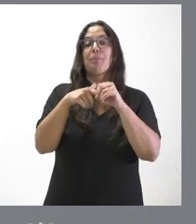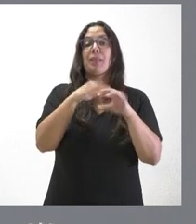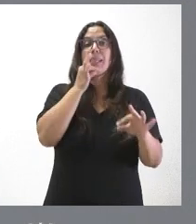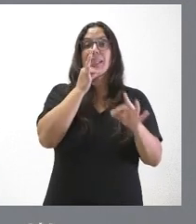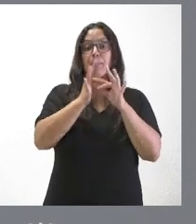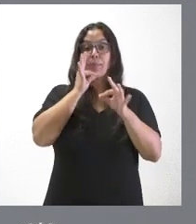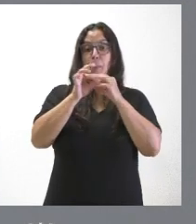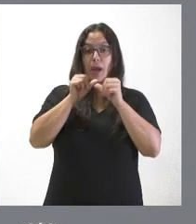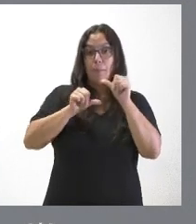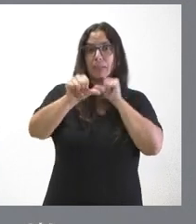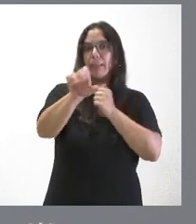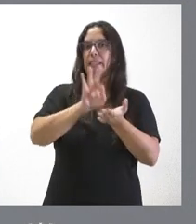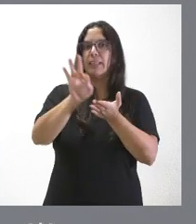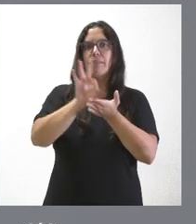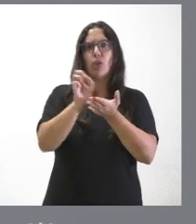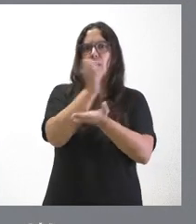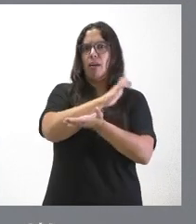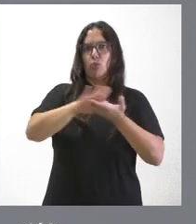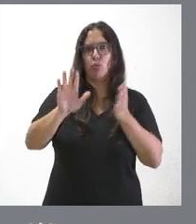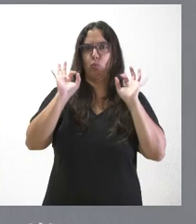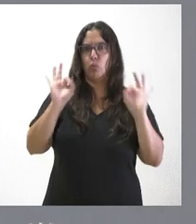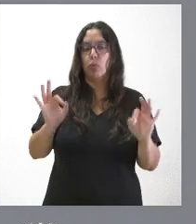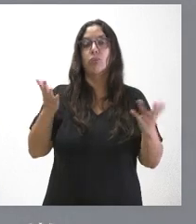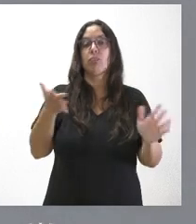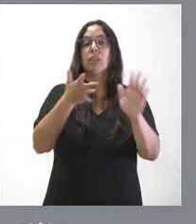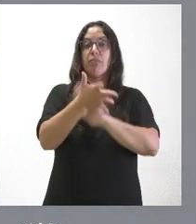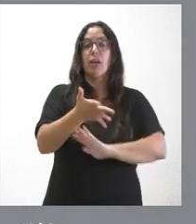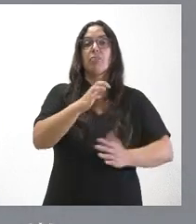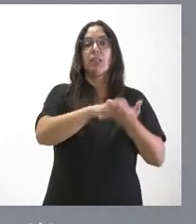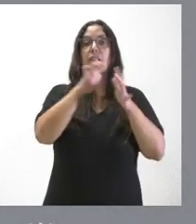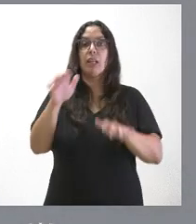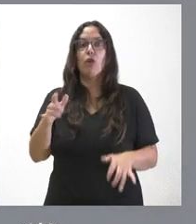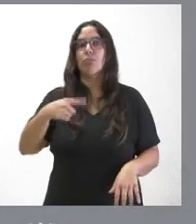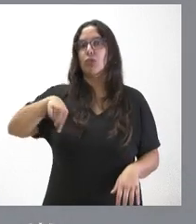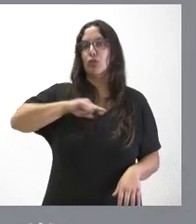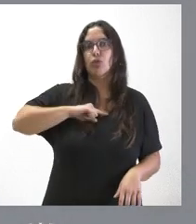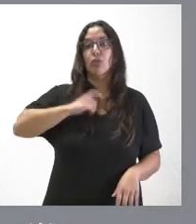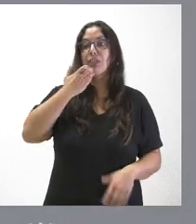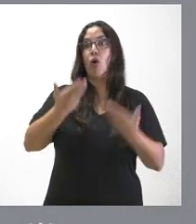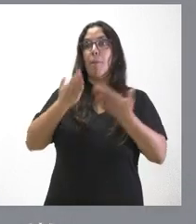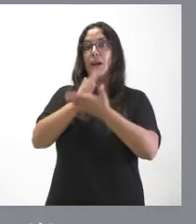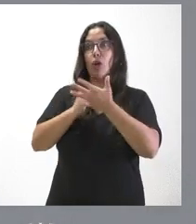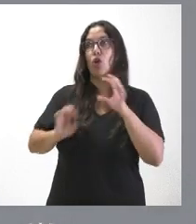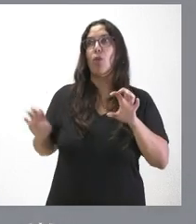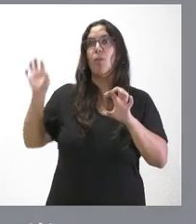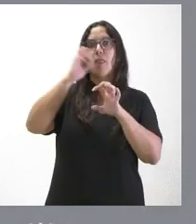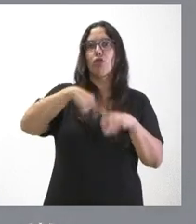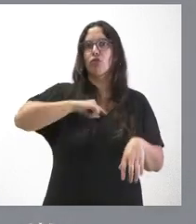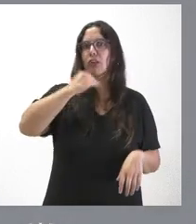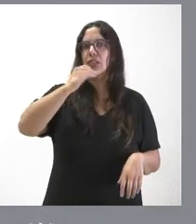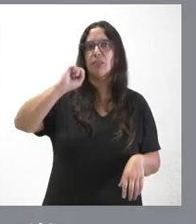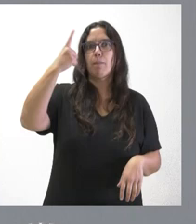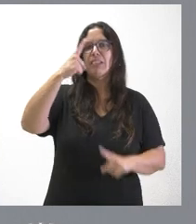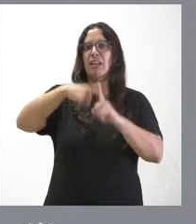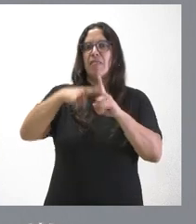este servicio es gratuito. Por tanto, estamos hablando de que Castilla y León se sitúa entre las comunidades autónomas con un mejor